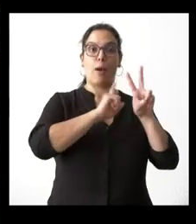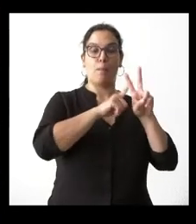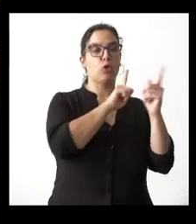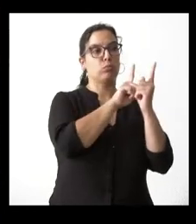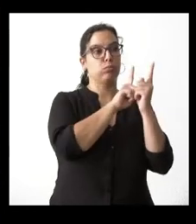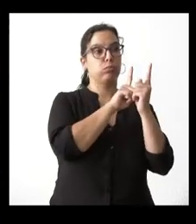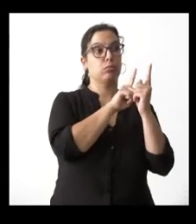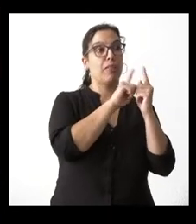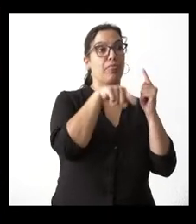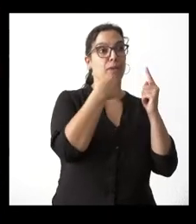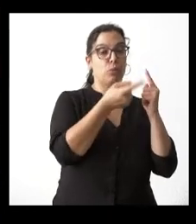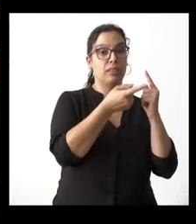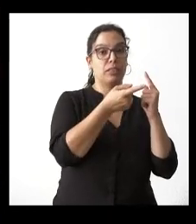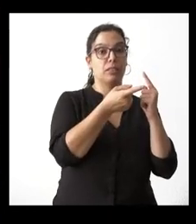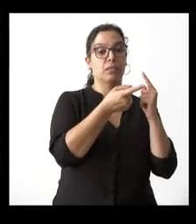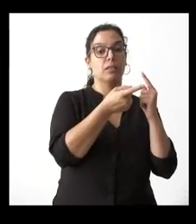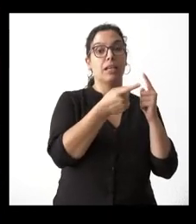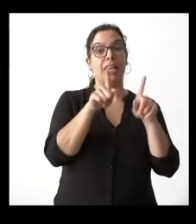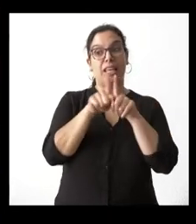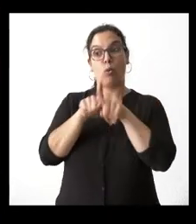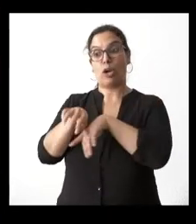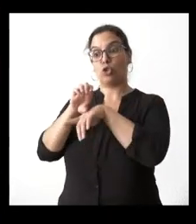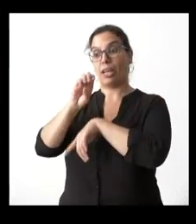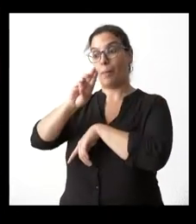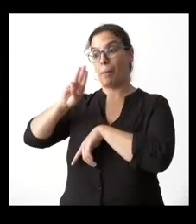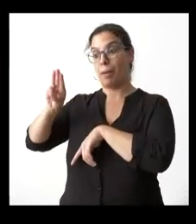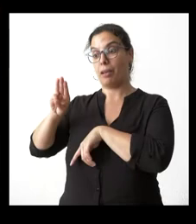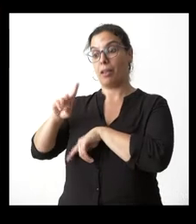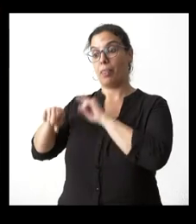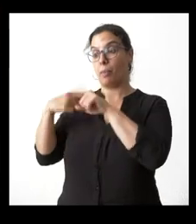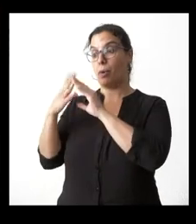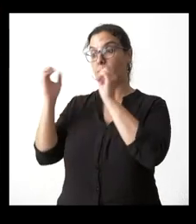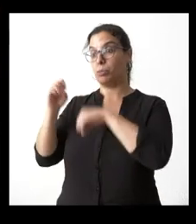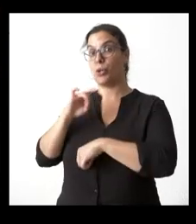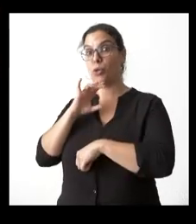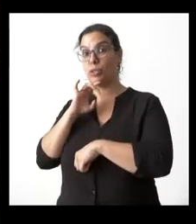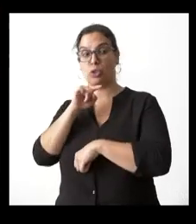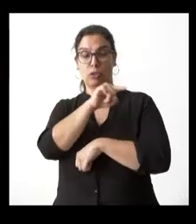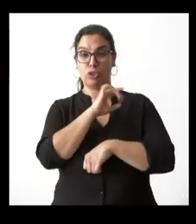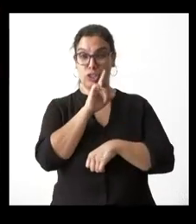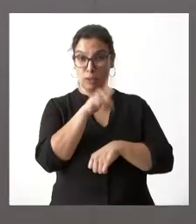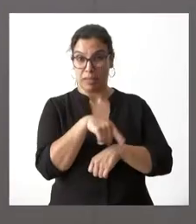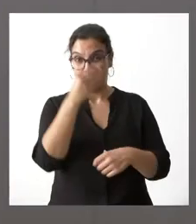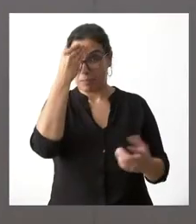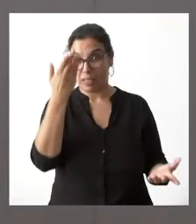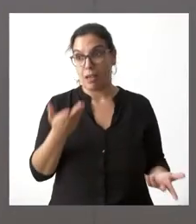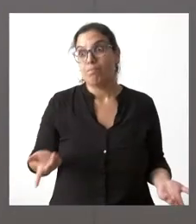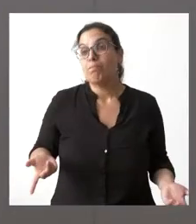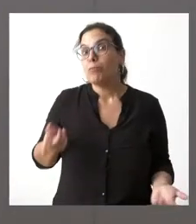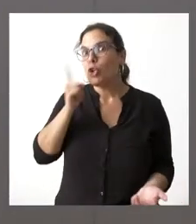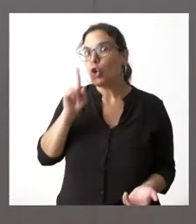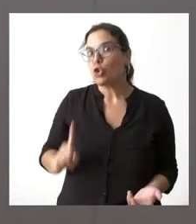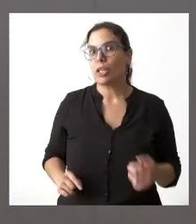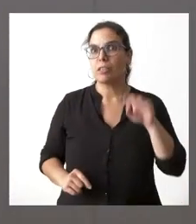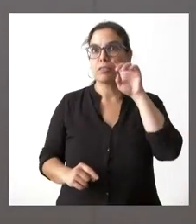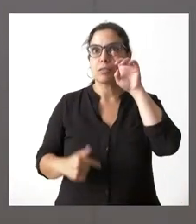comunicados van a ser conjuntos tan animosos y tan contentos que han salido? Pues no lo sé tampoco yo diría